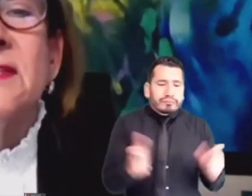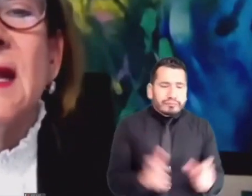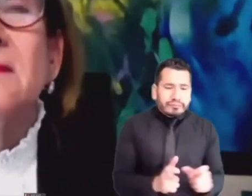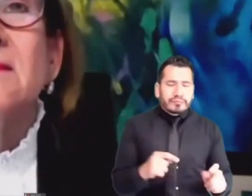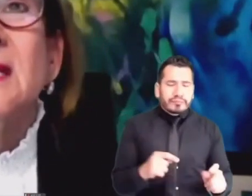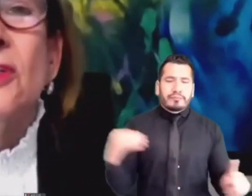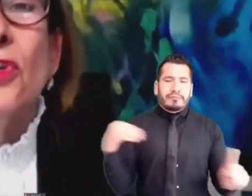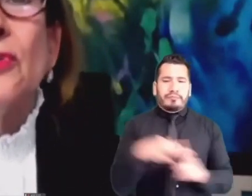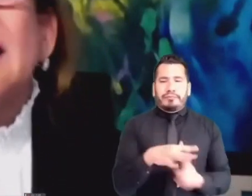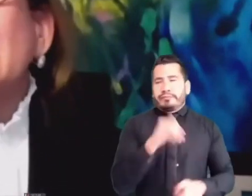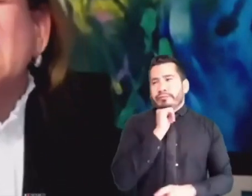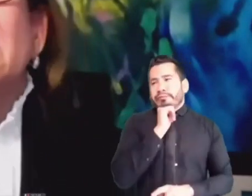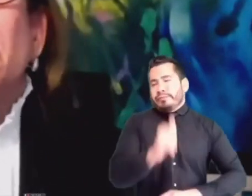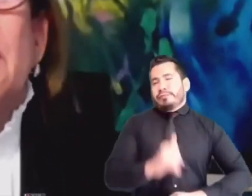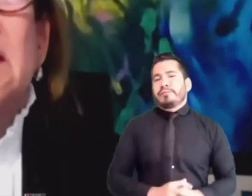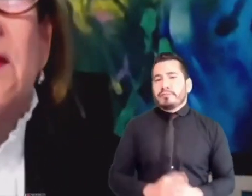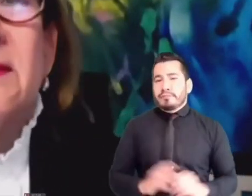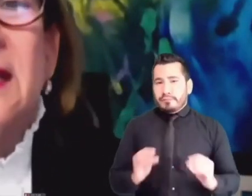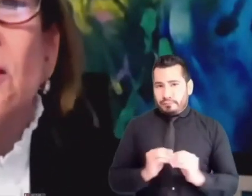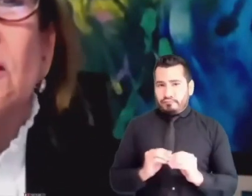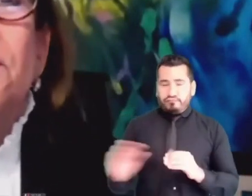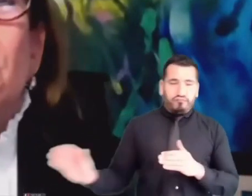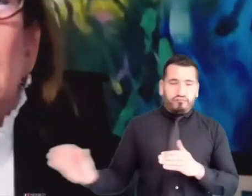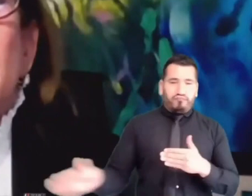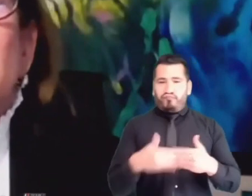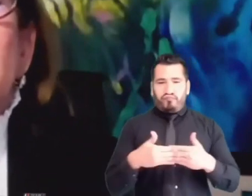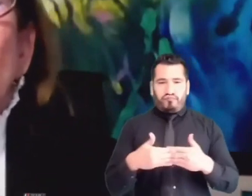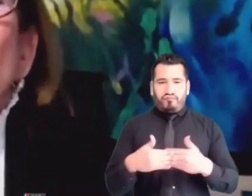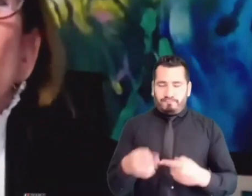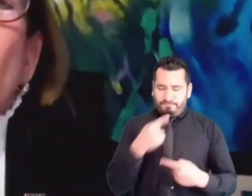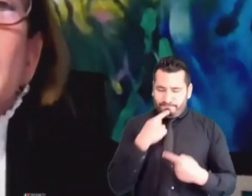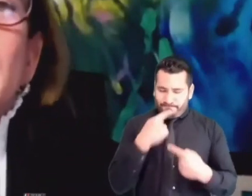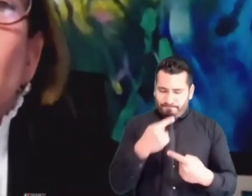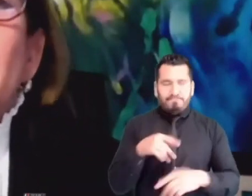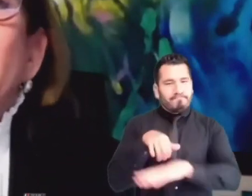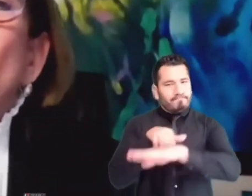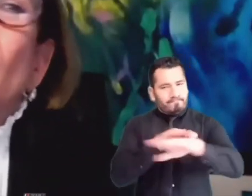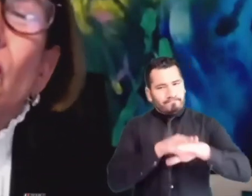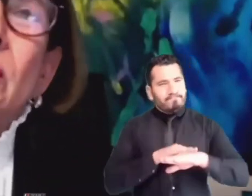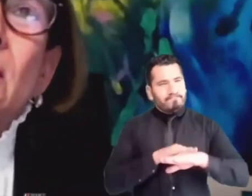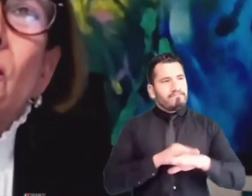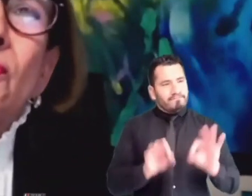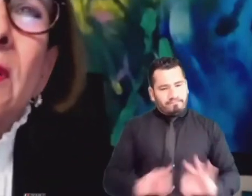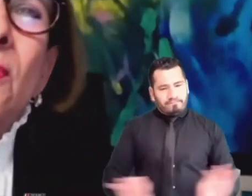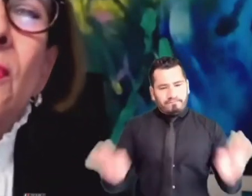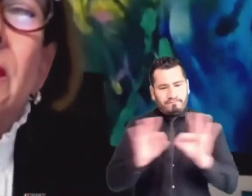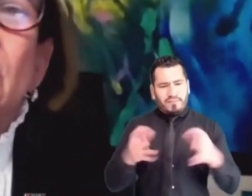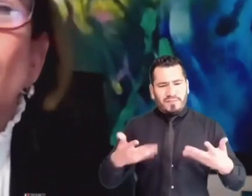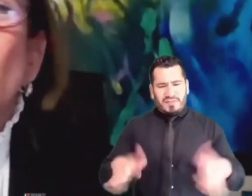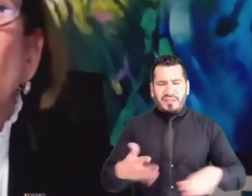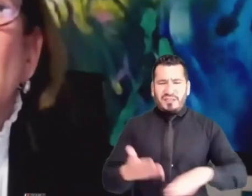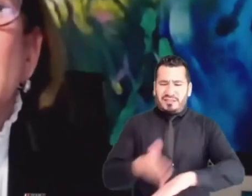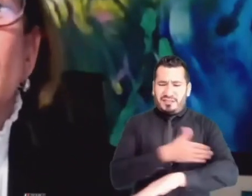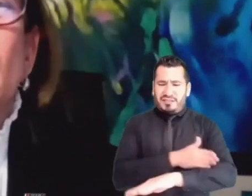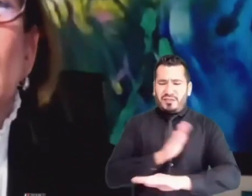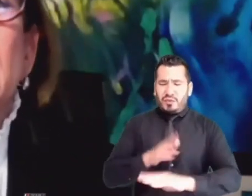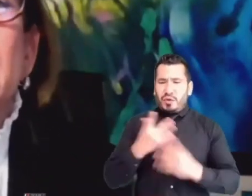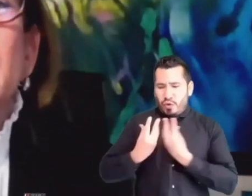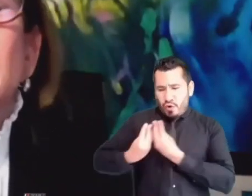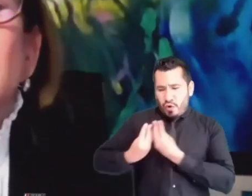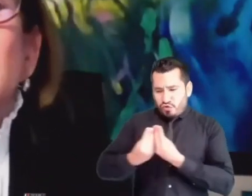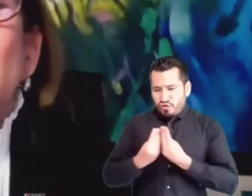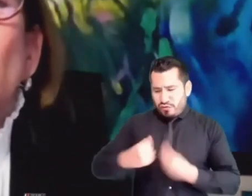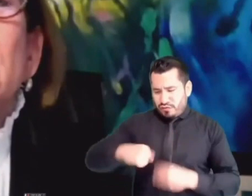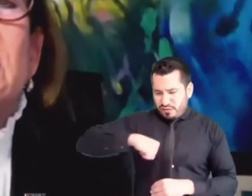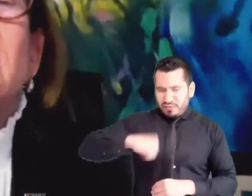esencial. Yo cerraría simplemente diciendo que tengamos en cuenta lo que ha reconocido ya el Consejo de Derechos Humanos de las Naciones Unidas.